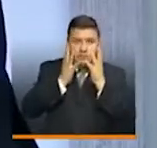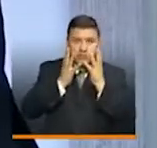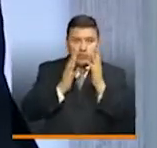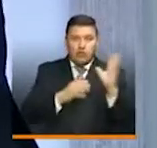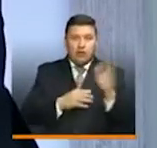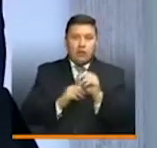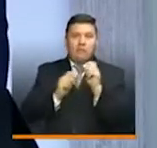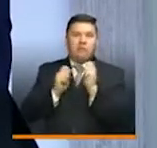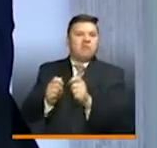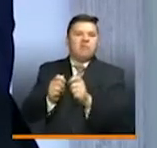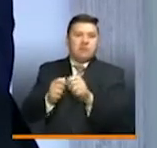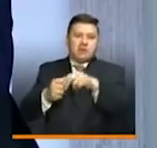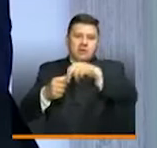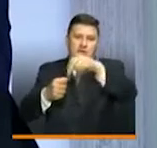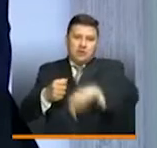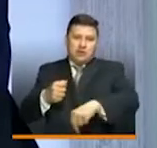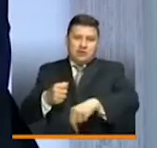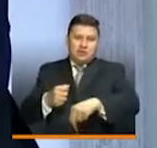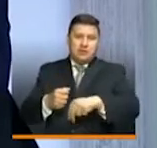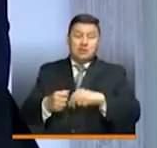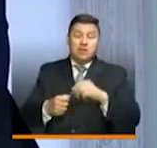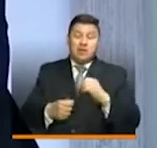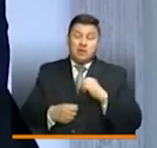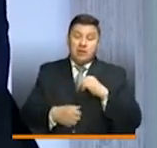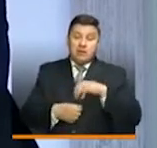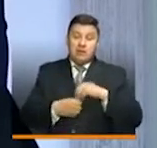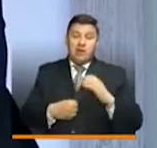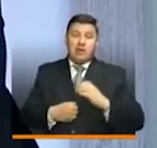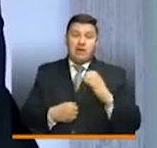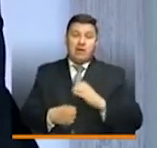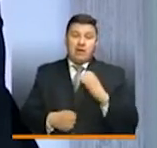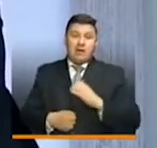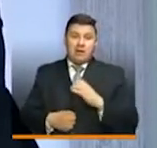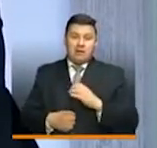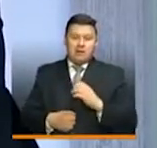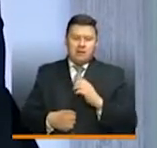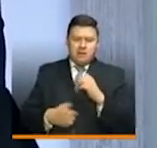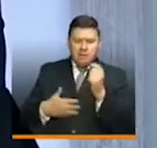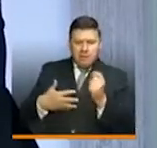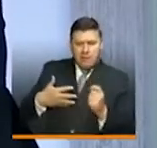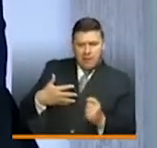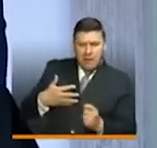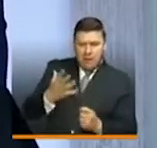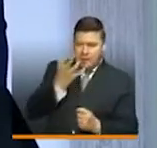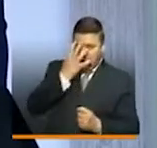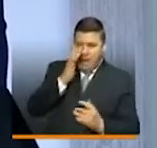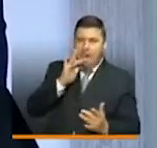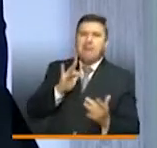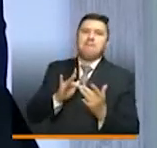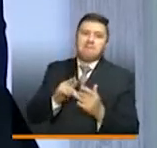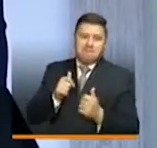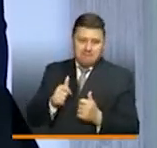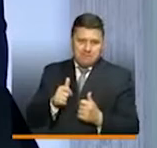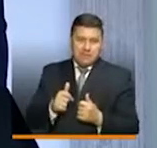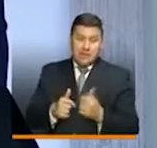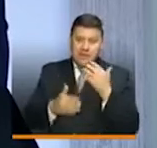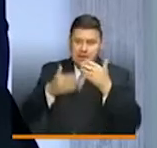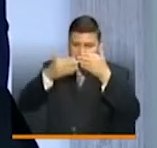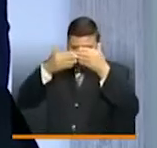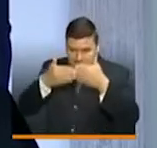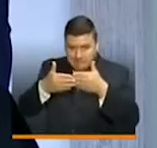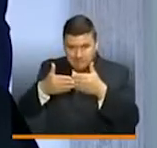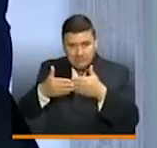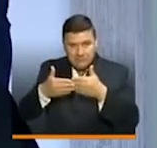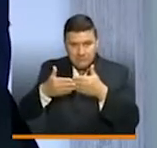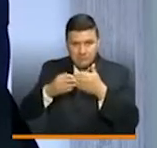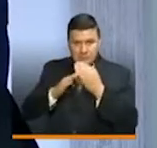ciudadanos realmente tiene una serie de características, son todas ellas muy valiosas. En primer lugar, esta es una barrera que va